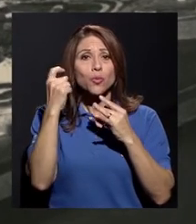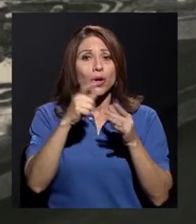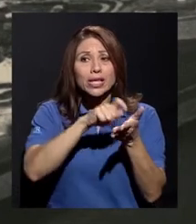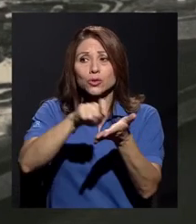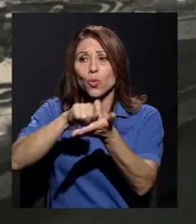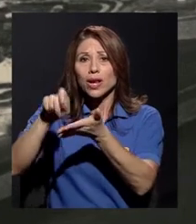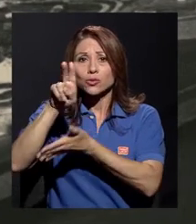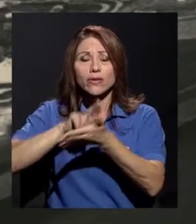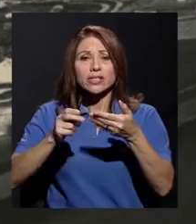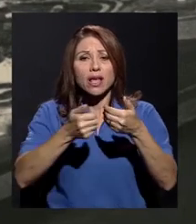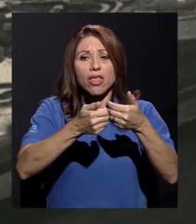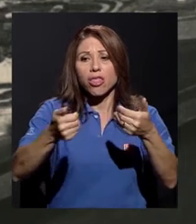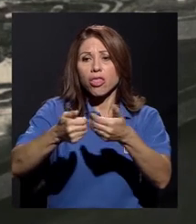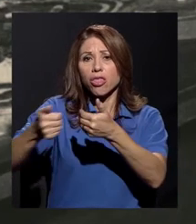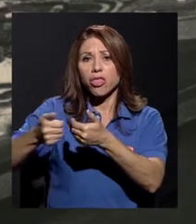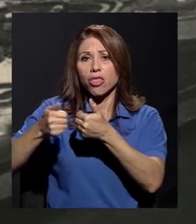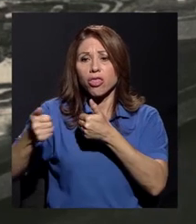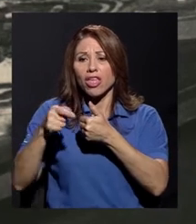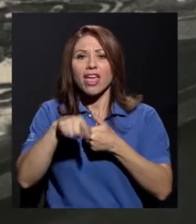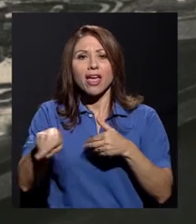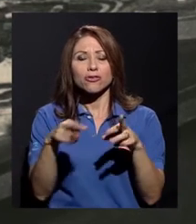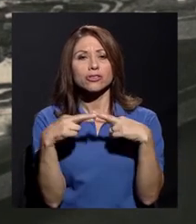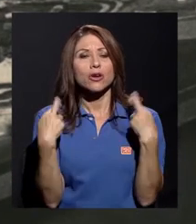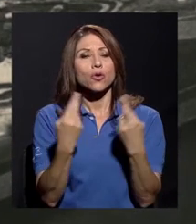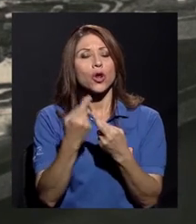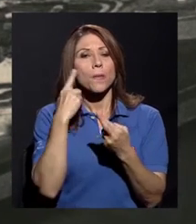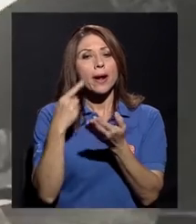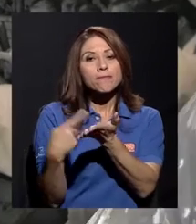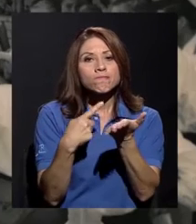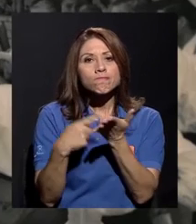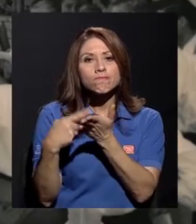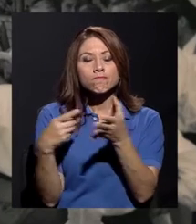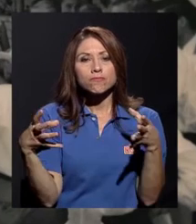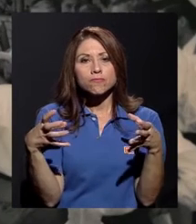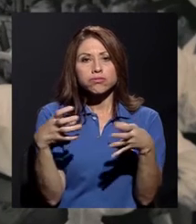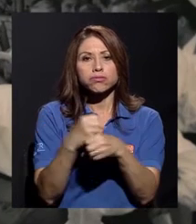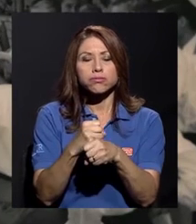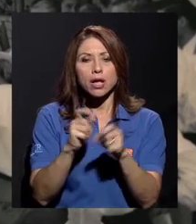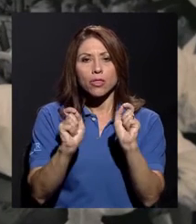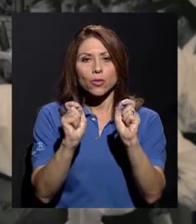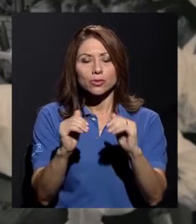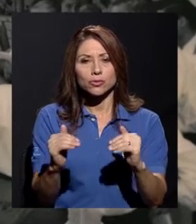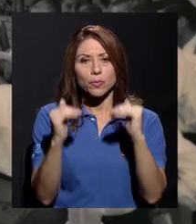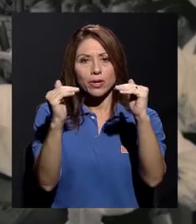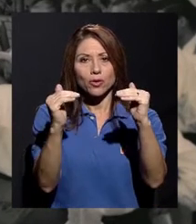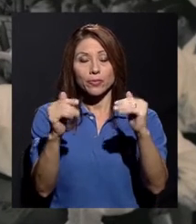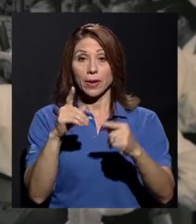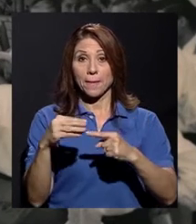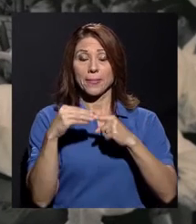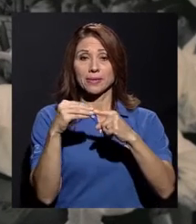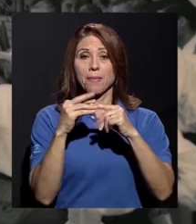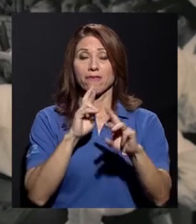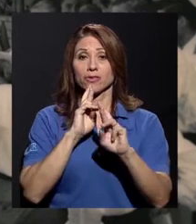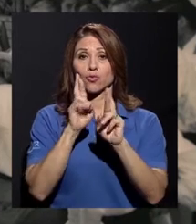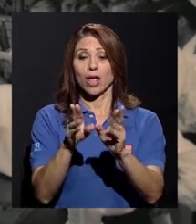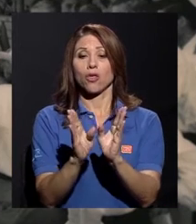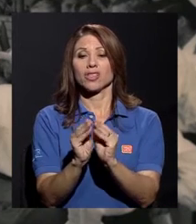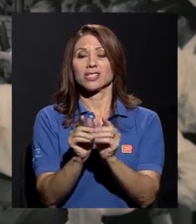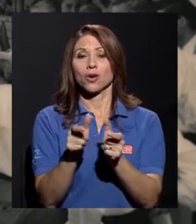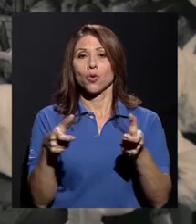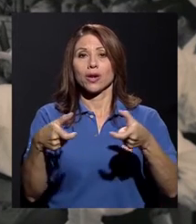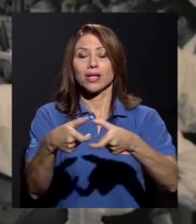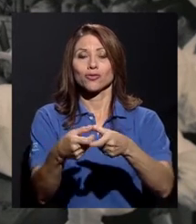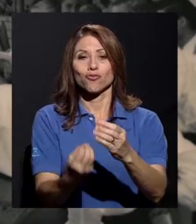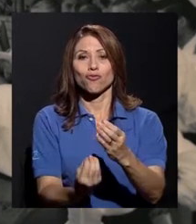para unificar la educación superior del país. Además, uno de los principales resultados de este congreso es la creación de la